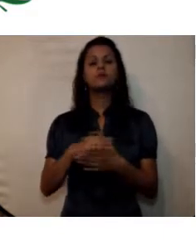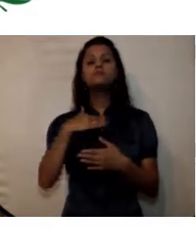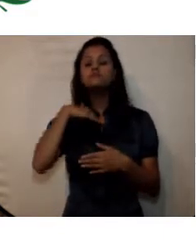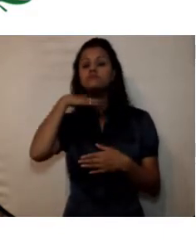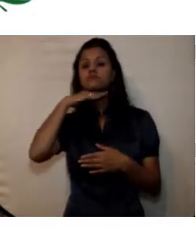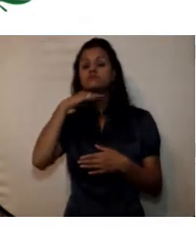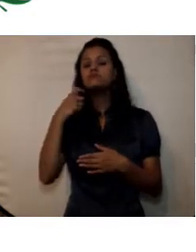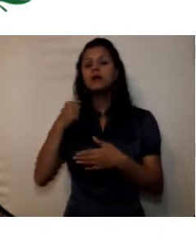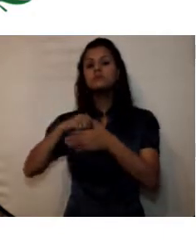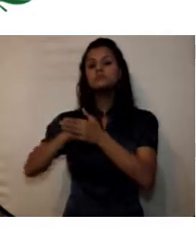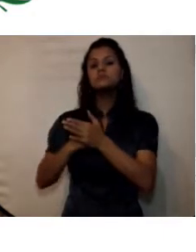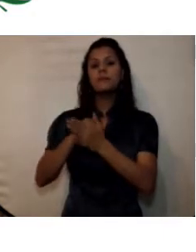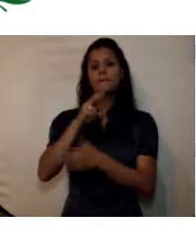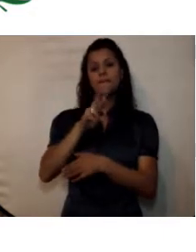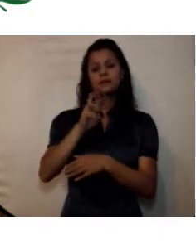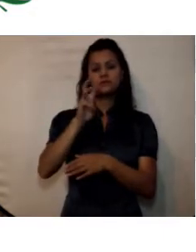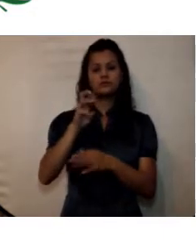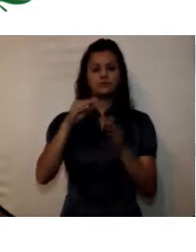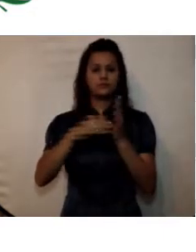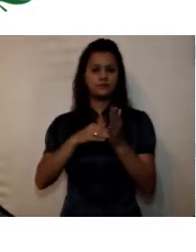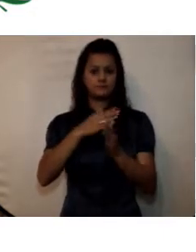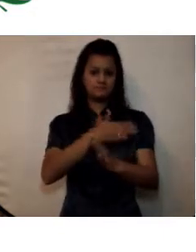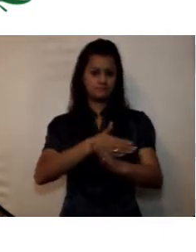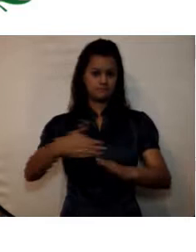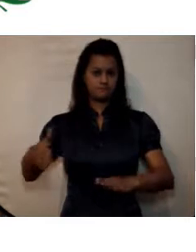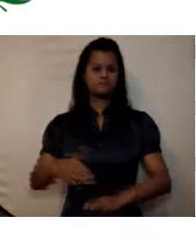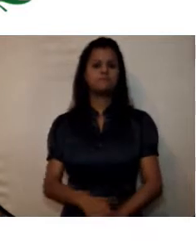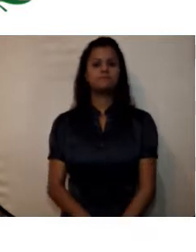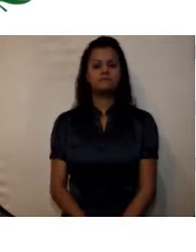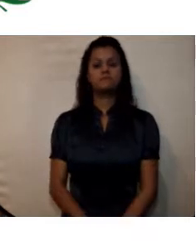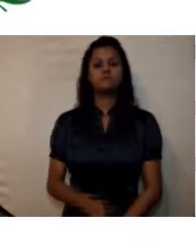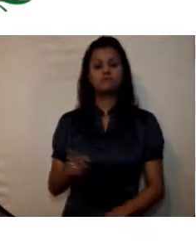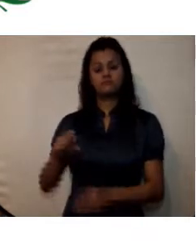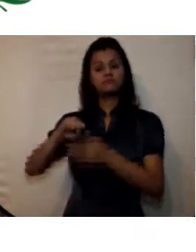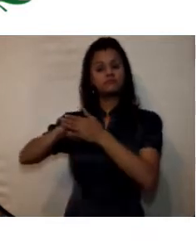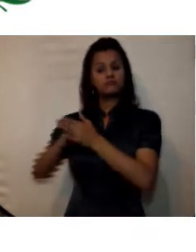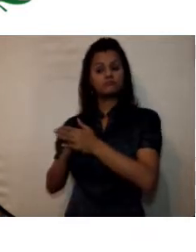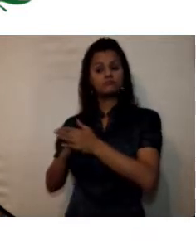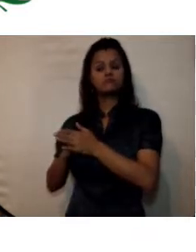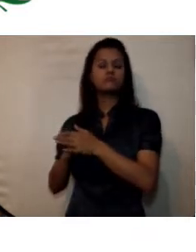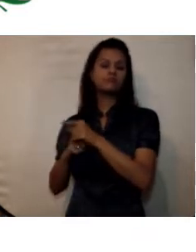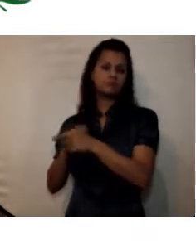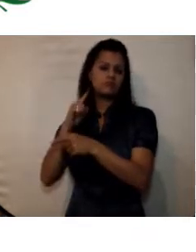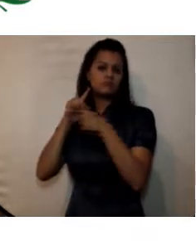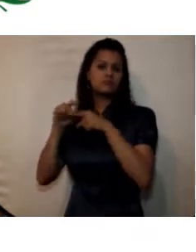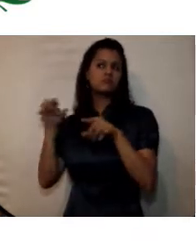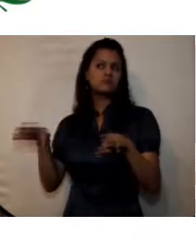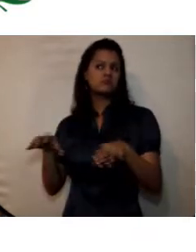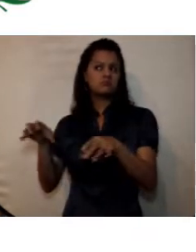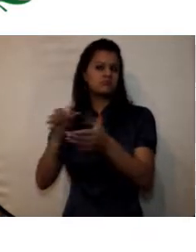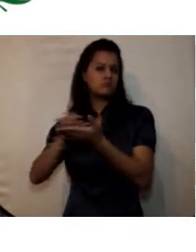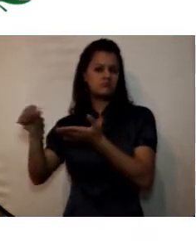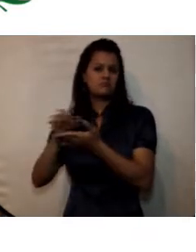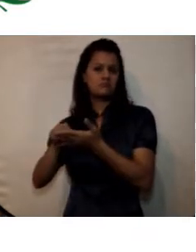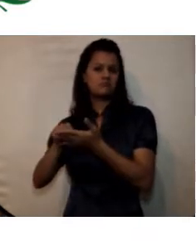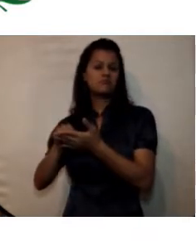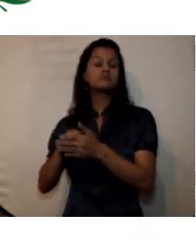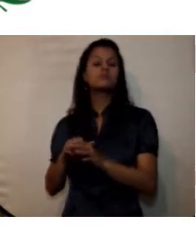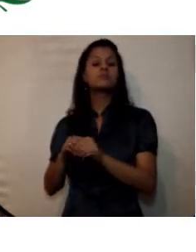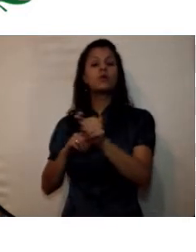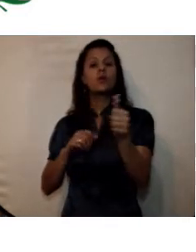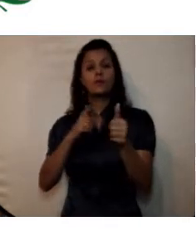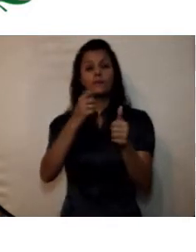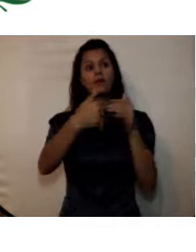millones de pesos luego de este excedente operacional hay otros ingresos que no están relacionados directamente